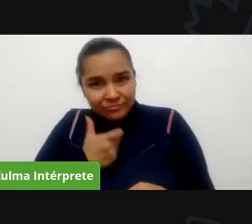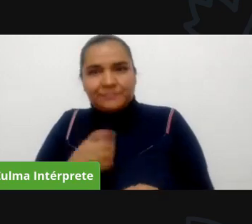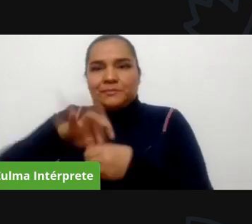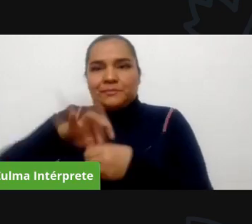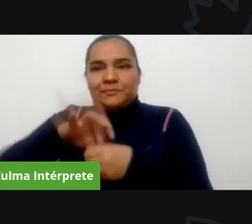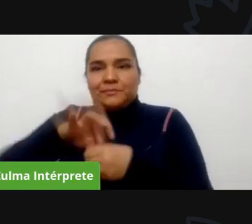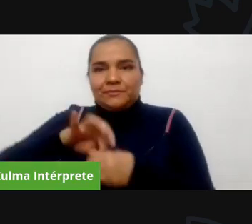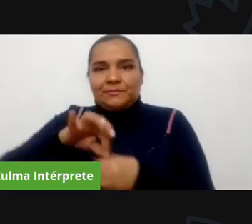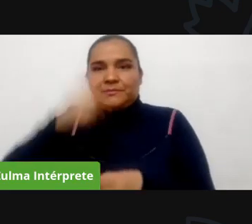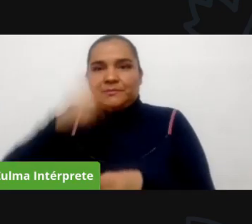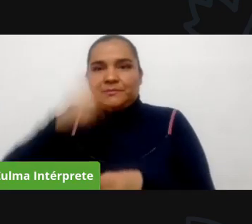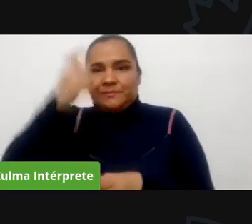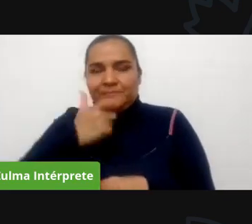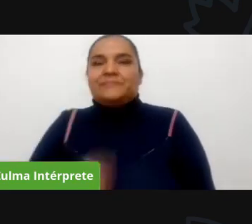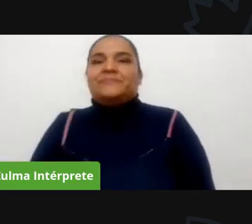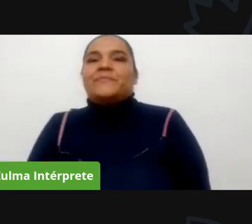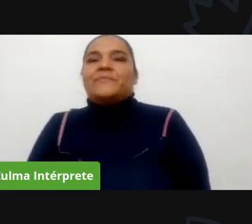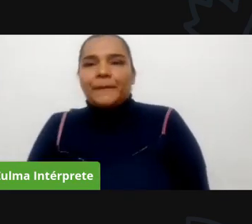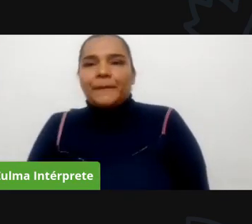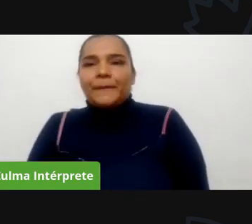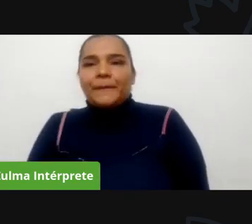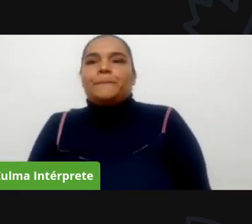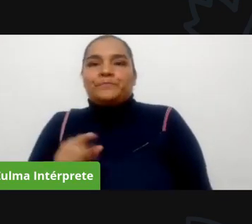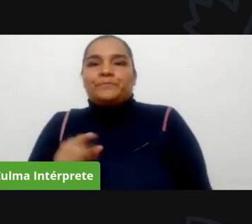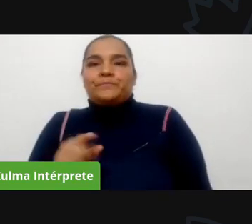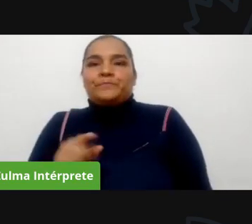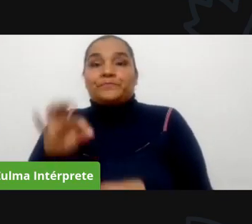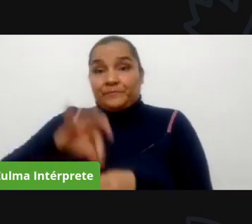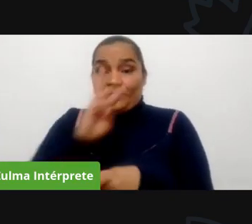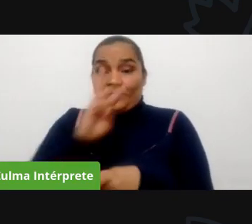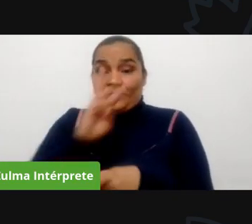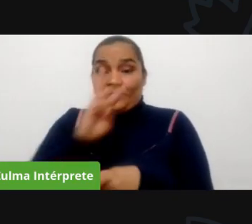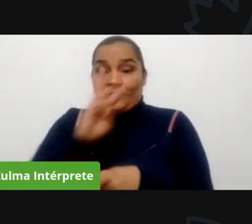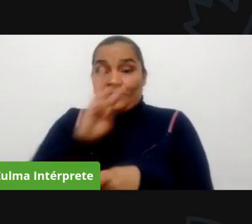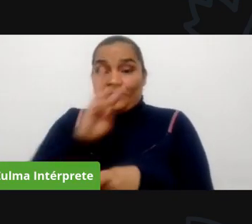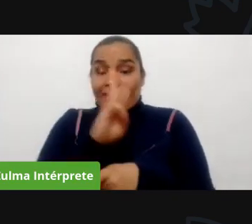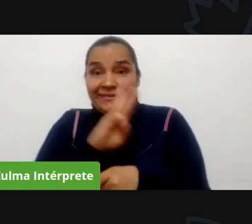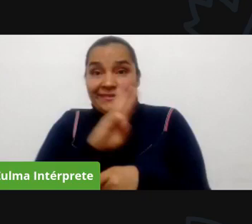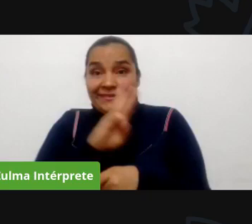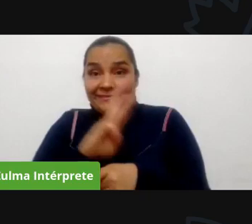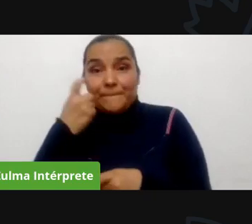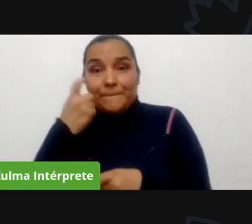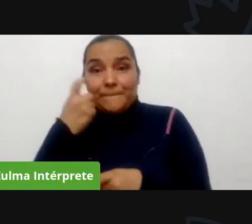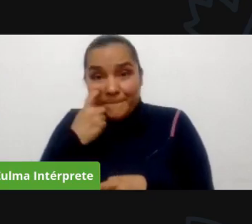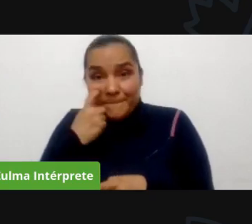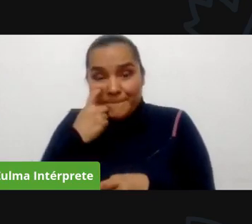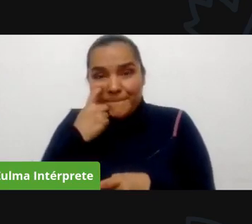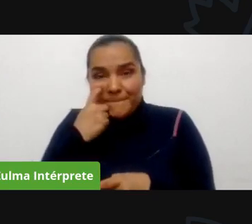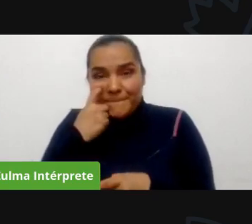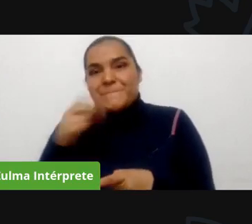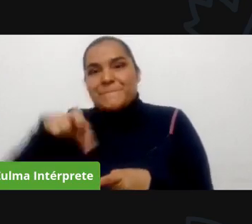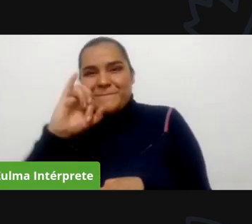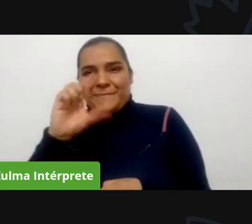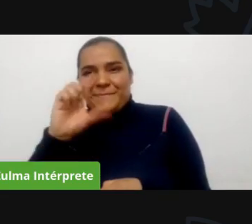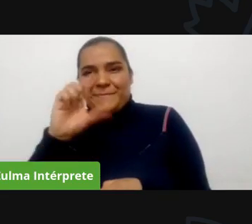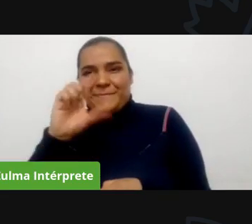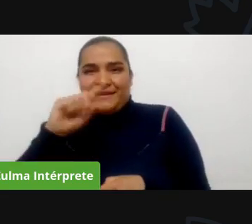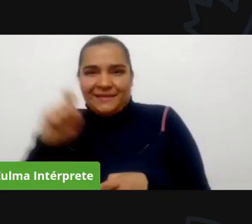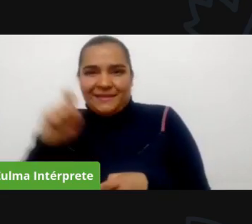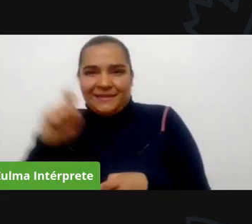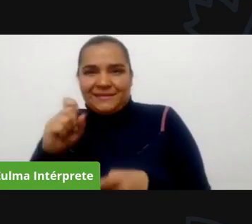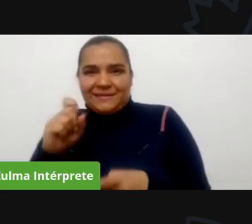un mecanismo de información confiamos en la capacidad en nuestra sociedad de hacer procesos de elección